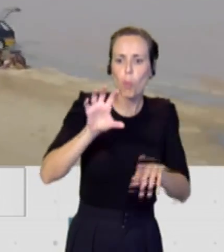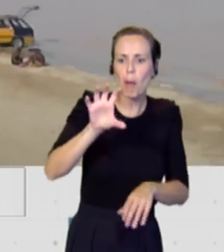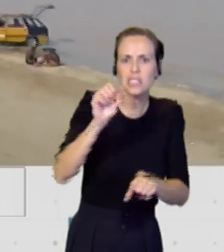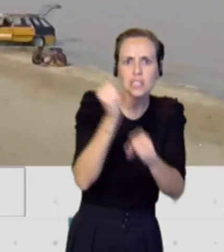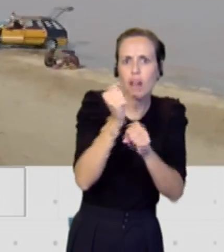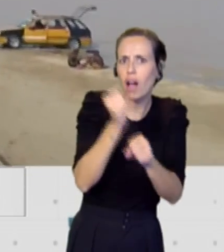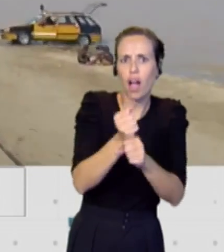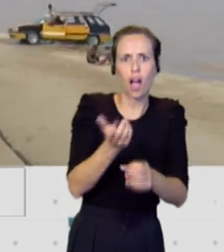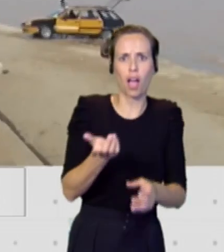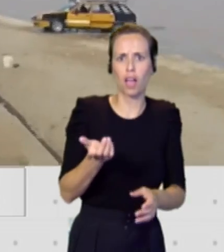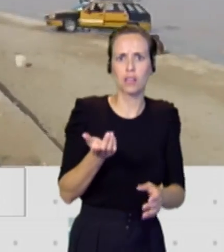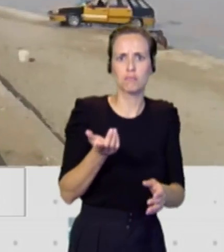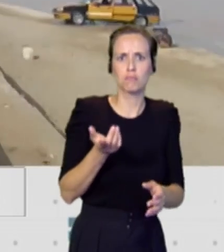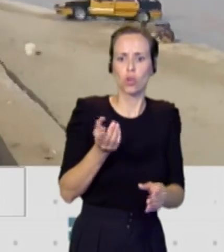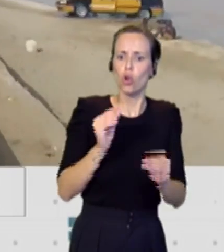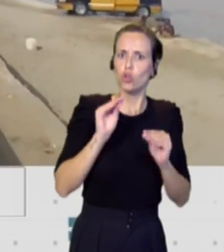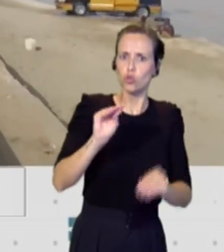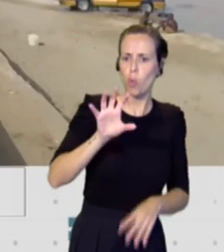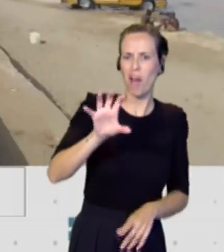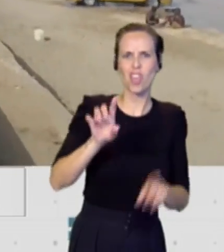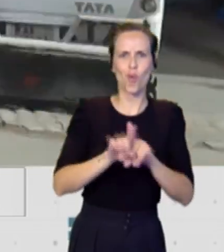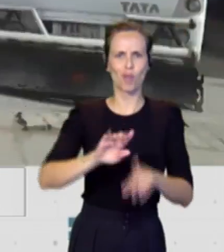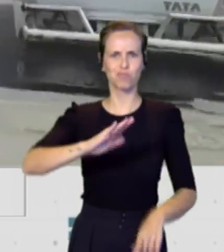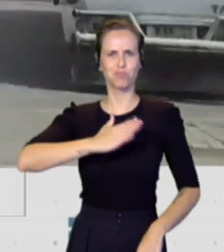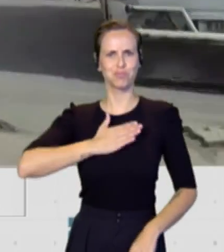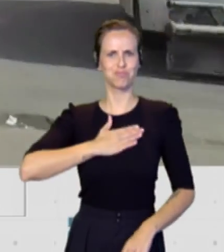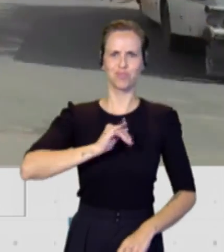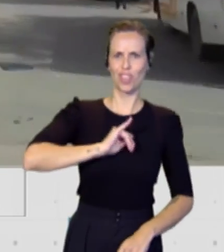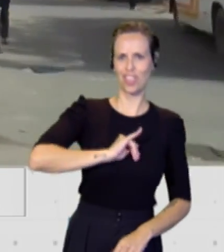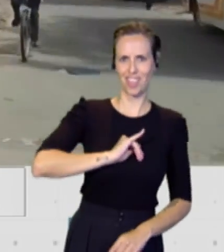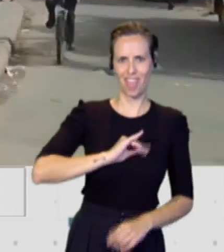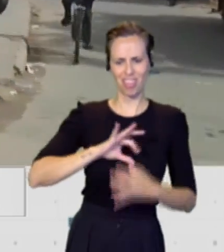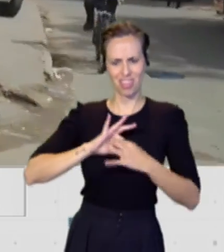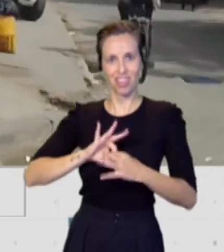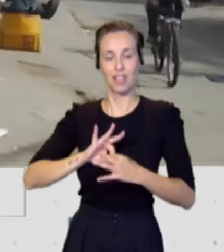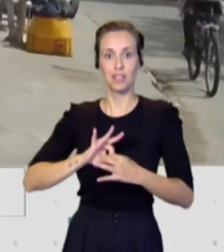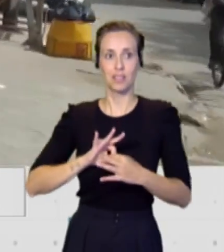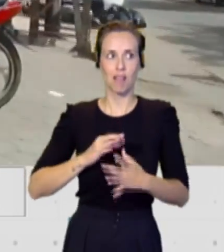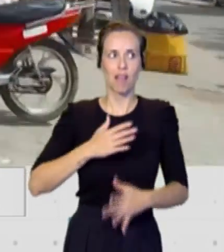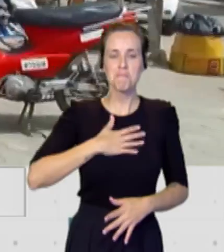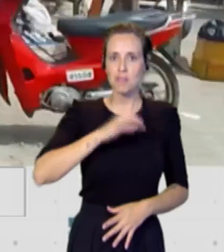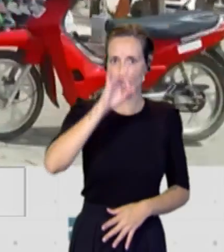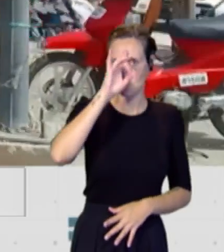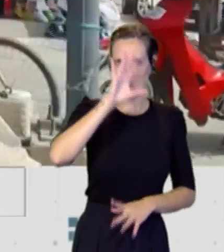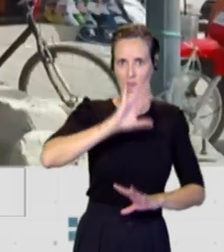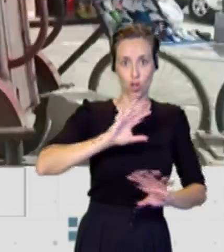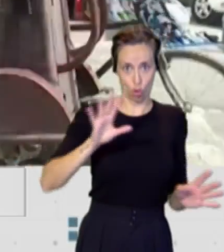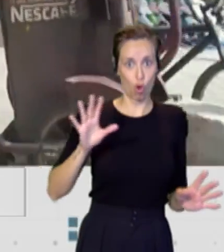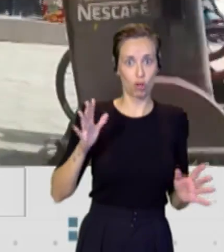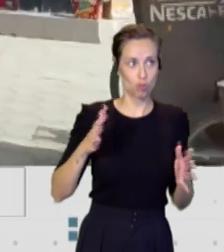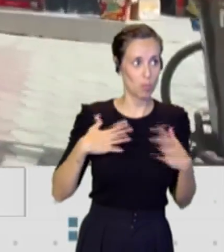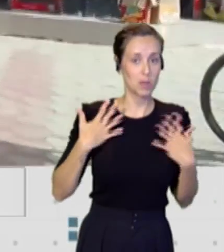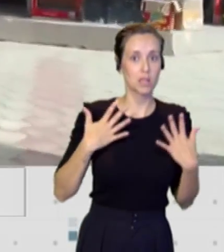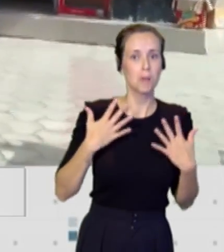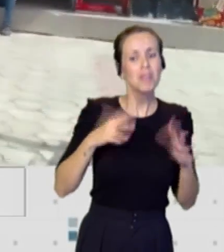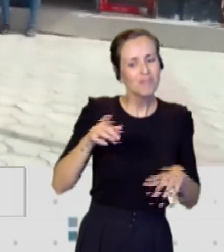con un afán muy patriótico, sorprendentemente es tal vez una de las cosas que más me impactó, pero con muy poca